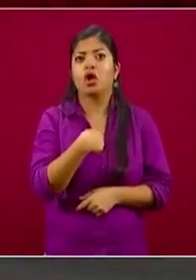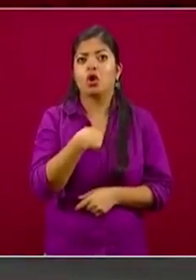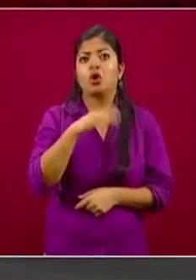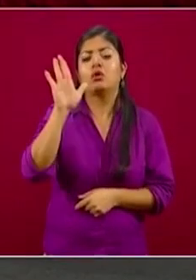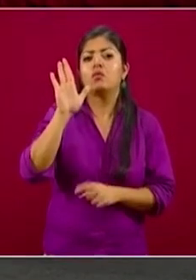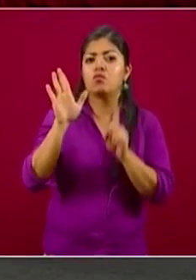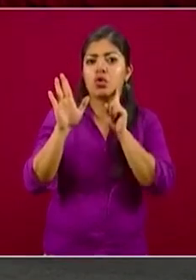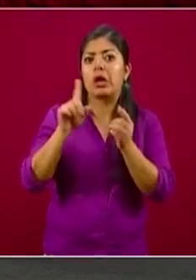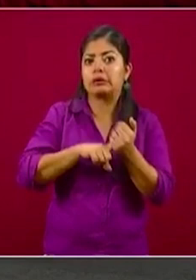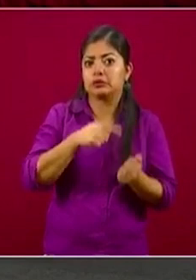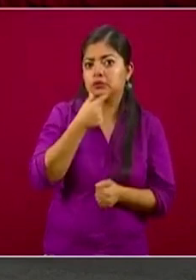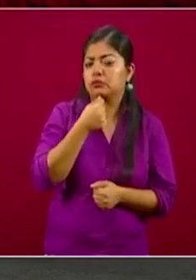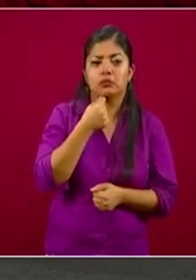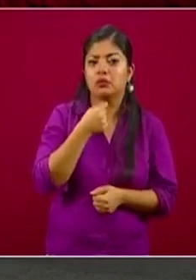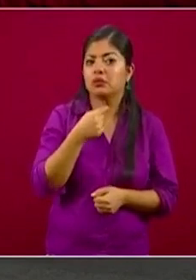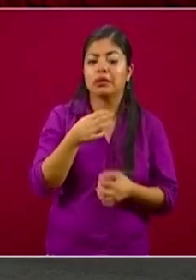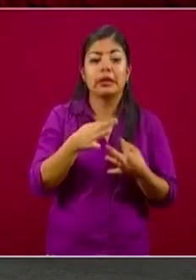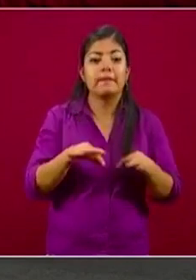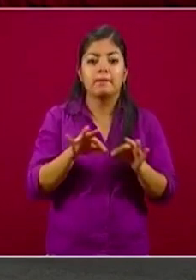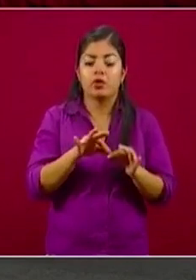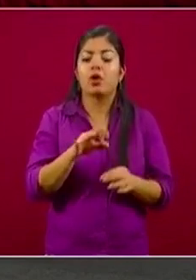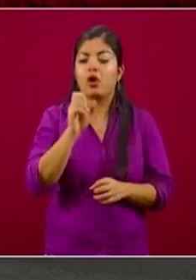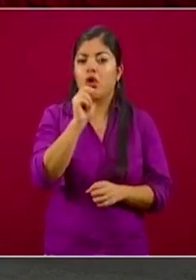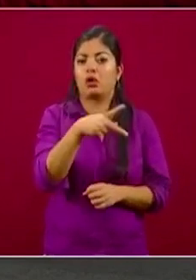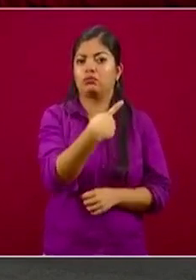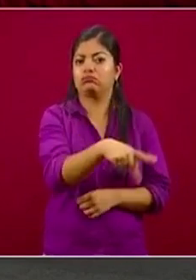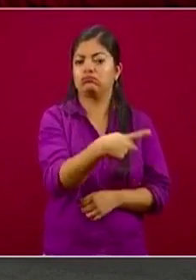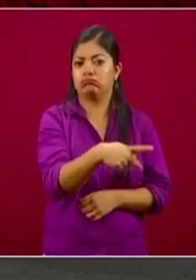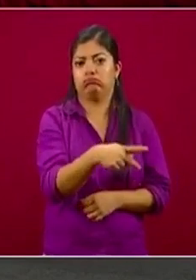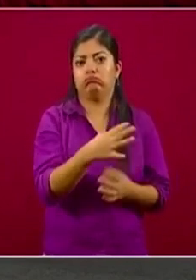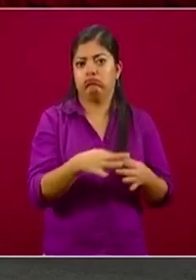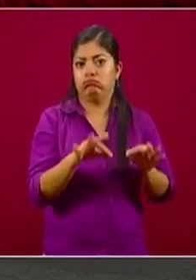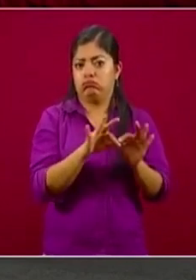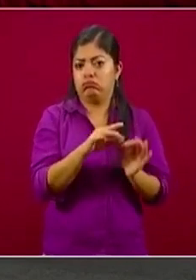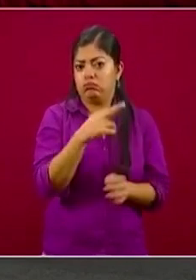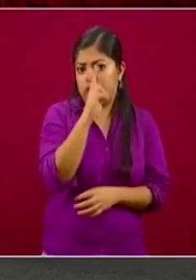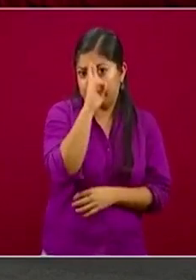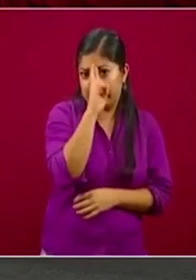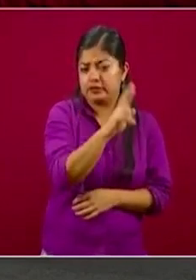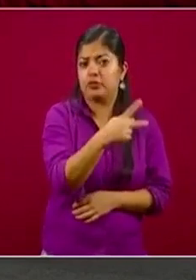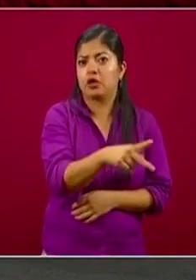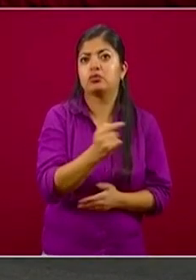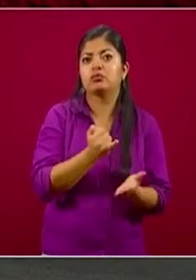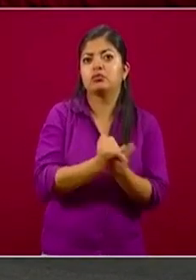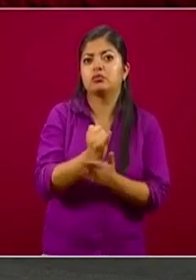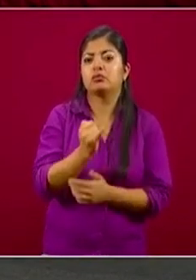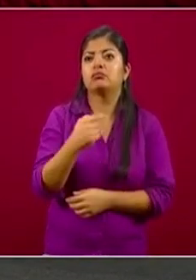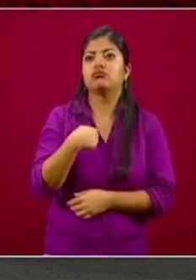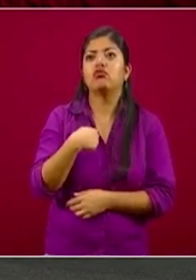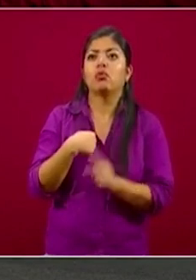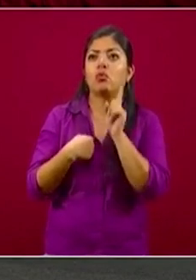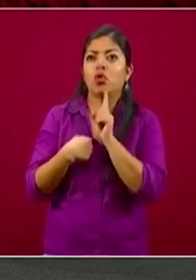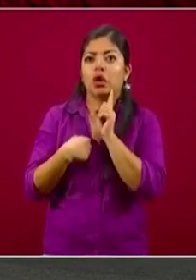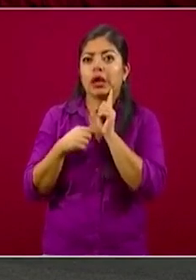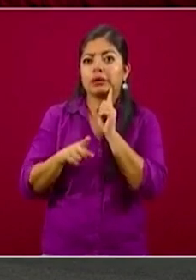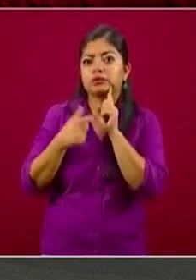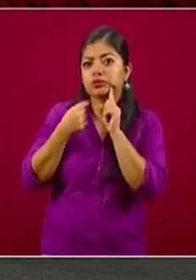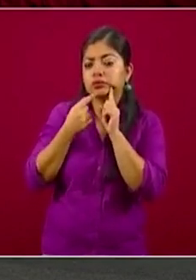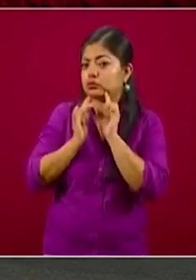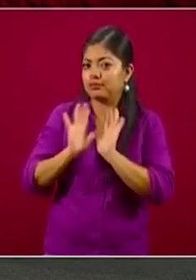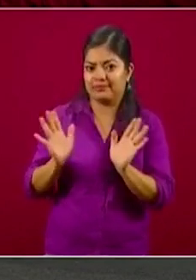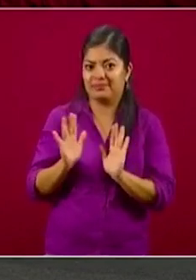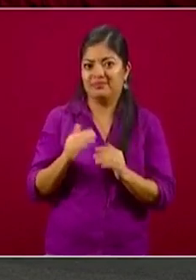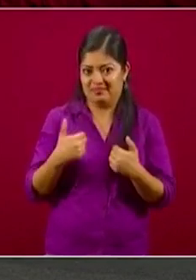la atención para dirigirse a ella o a él de esa forma, muy importante, y facilitar en la medida de lo posible que personas de